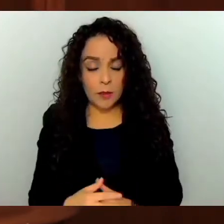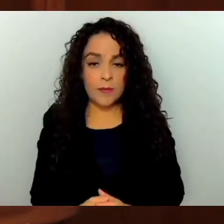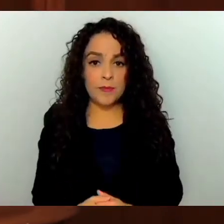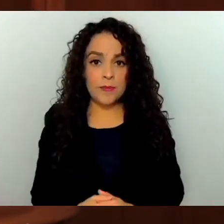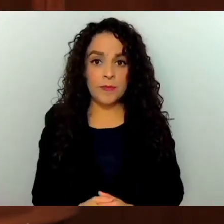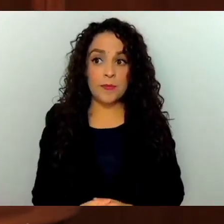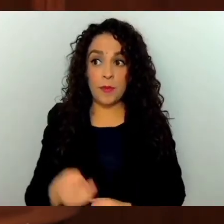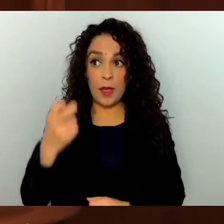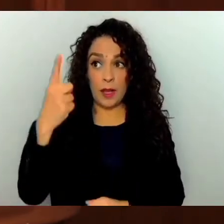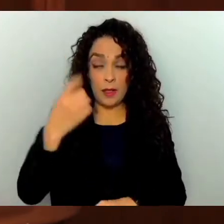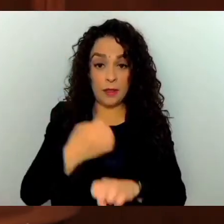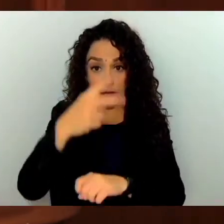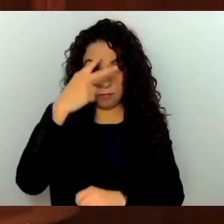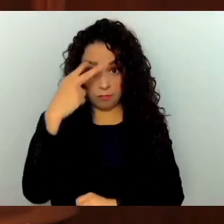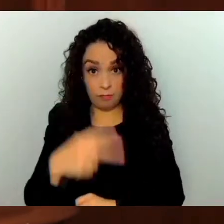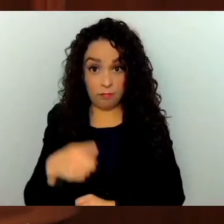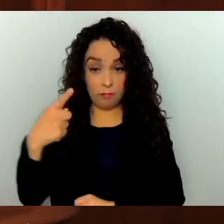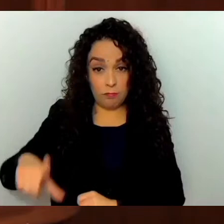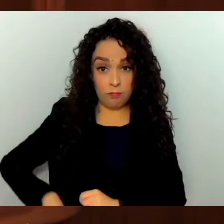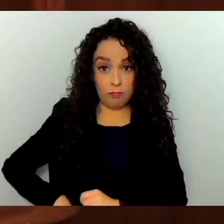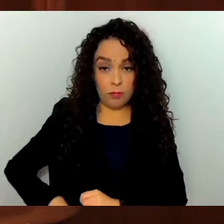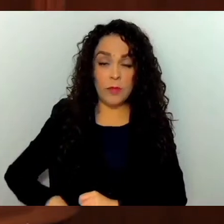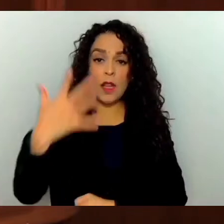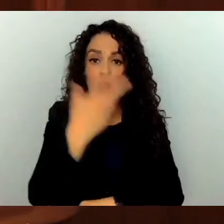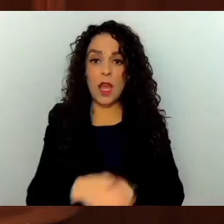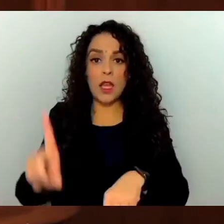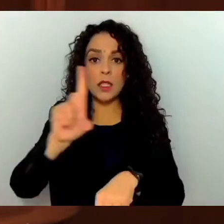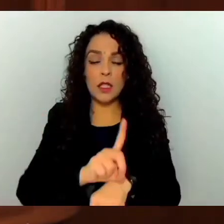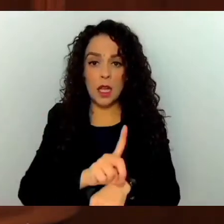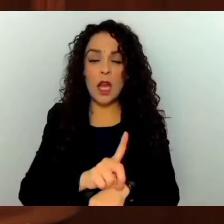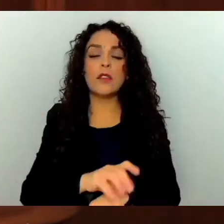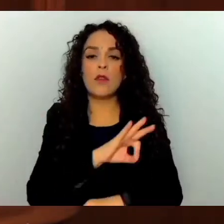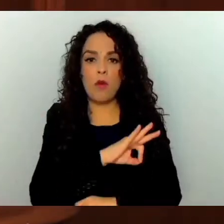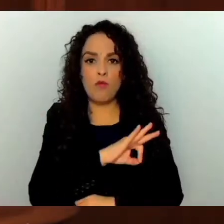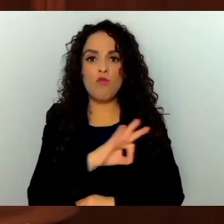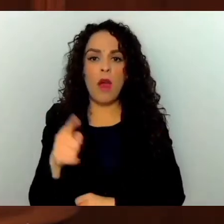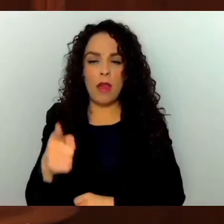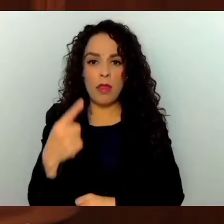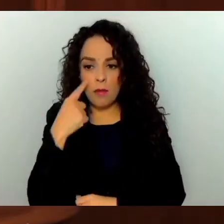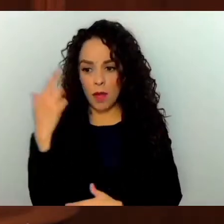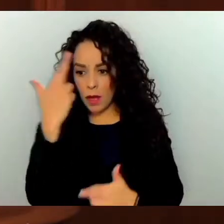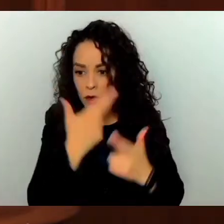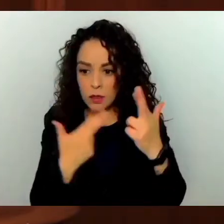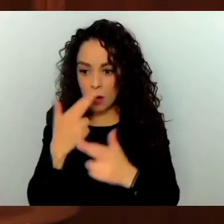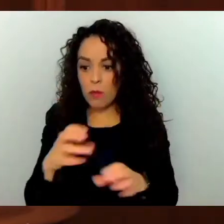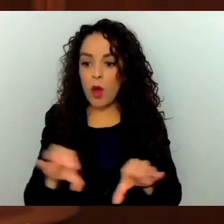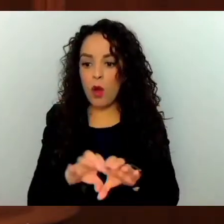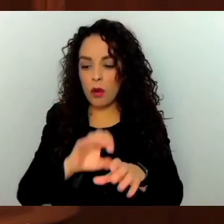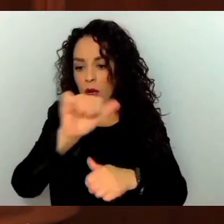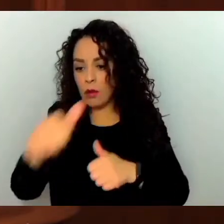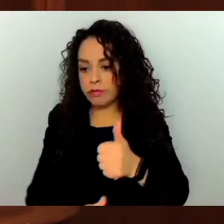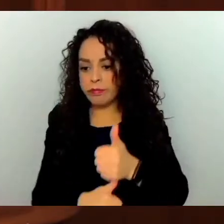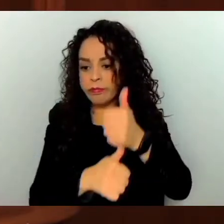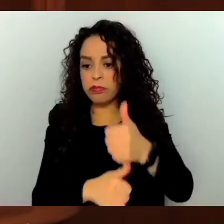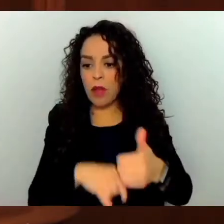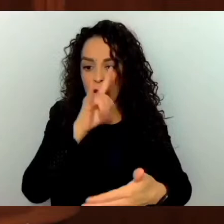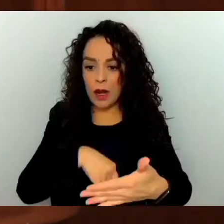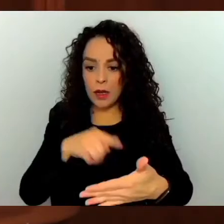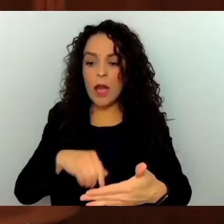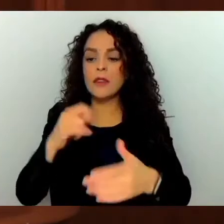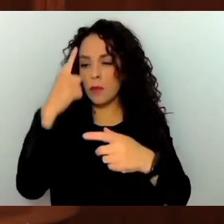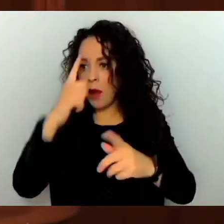contará con un plazo de hasta 10 días naturales para formular una terna a partir de la lista y enviarla a la legislatura.